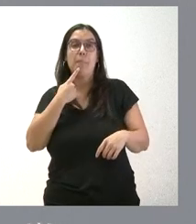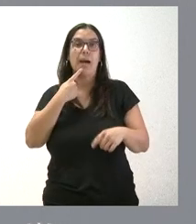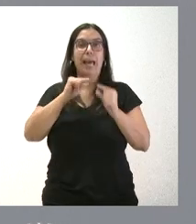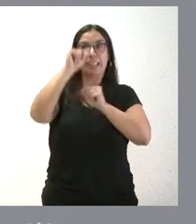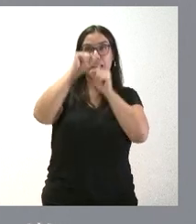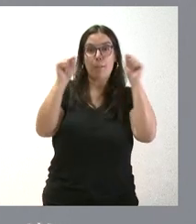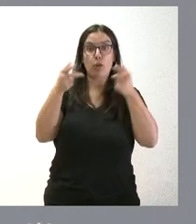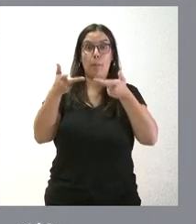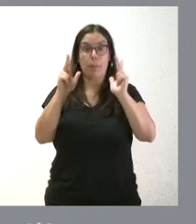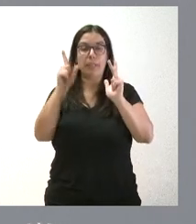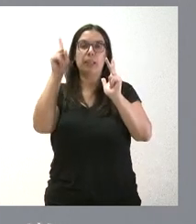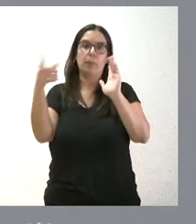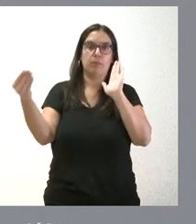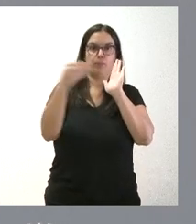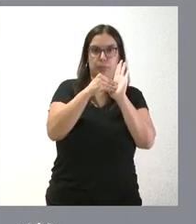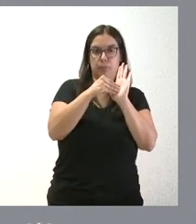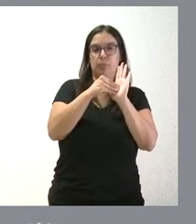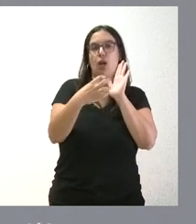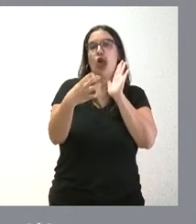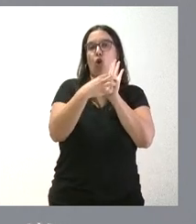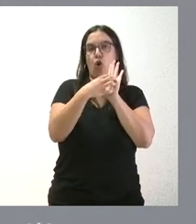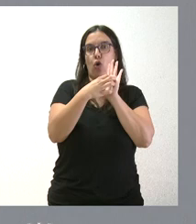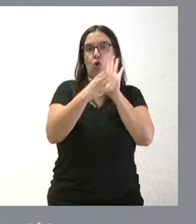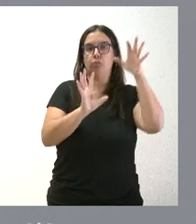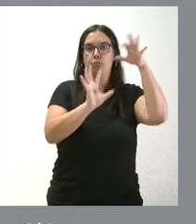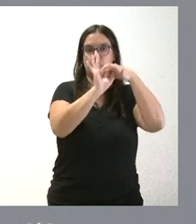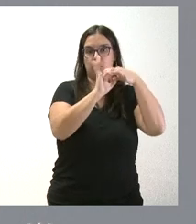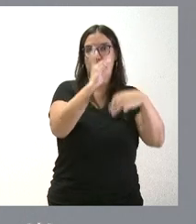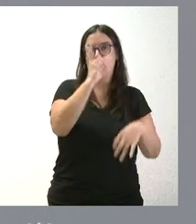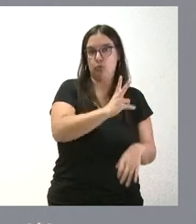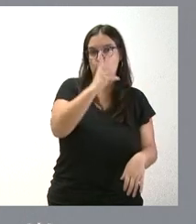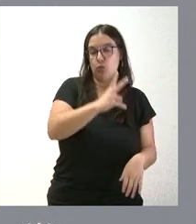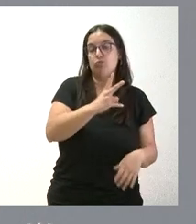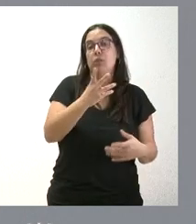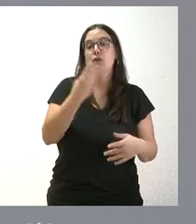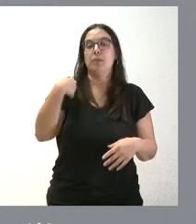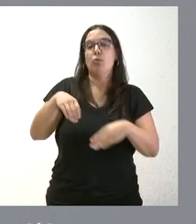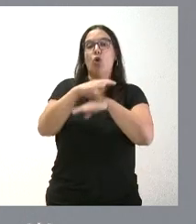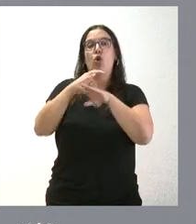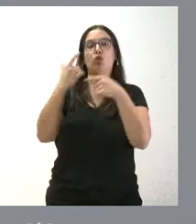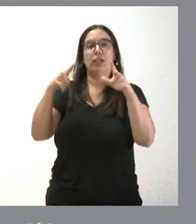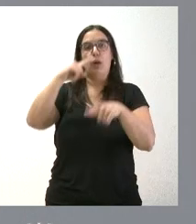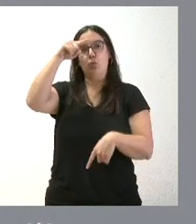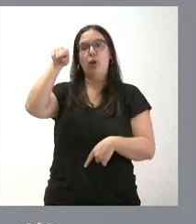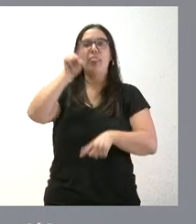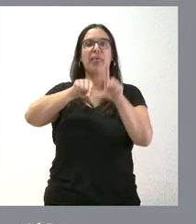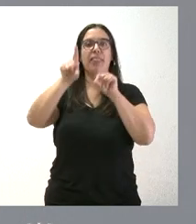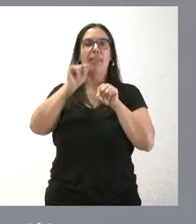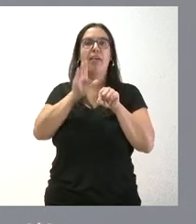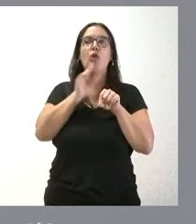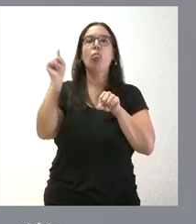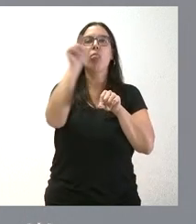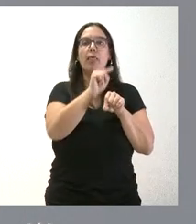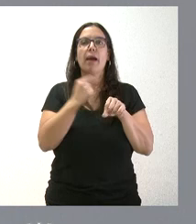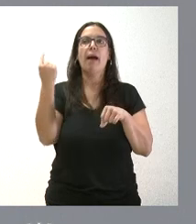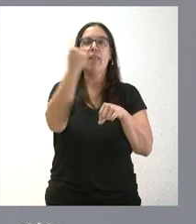del soporte, pues permitirá también añadir ese logo dentro de la marca y, por tanto, será la propia Consejería de Cultura la que irá definiendo en cada